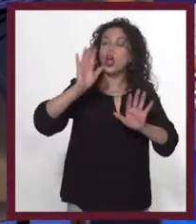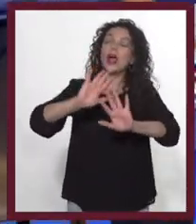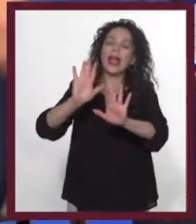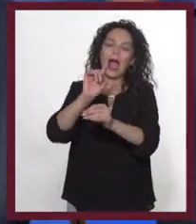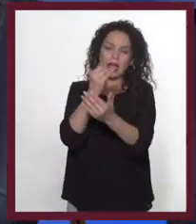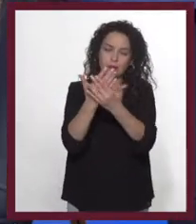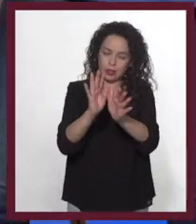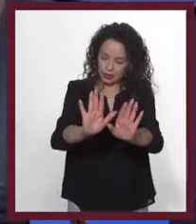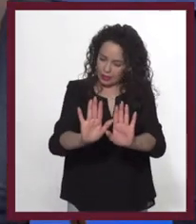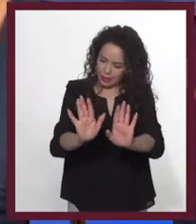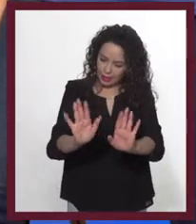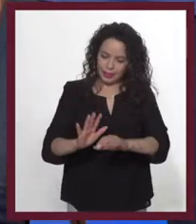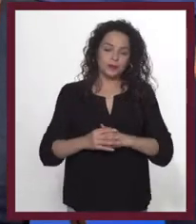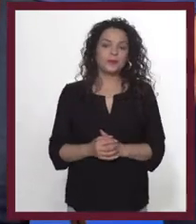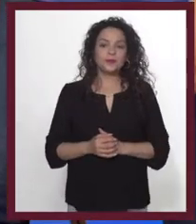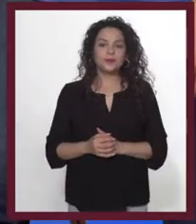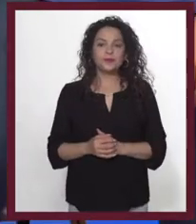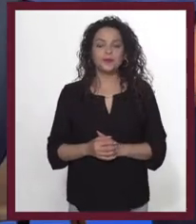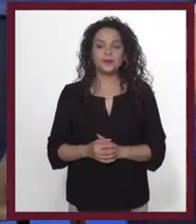No, ya, ya, mira.